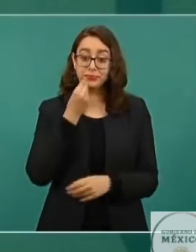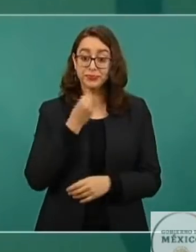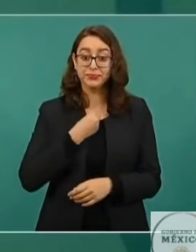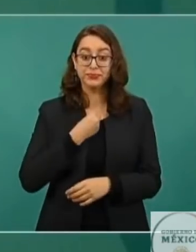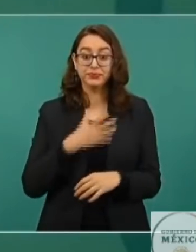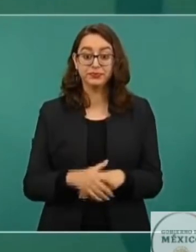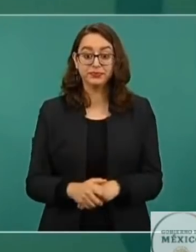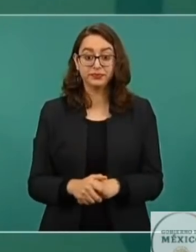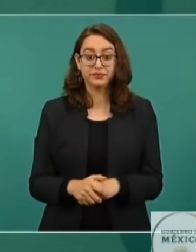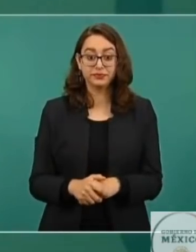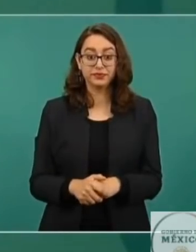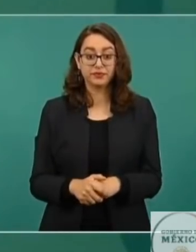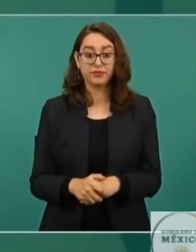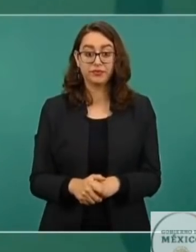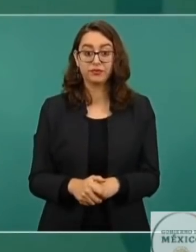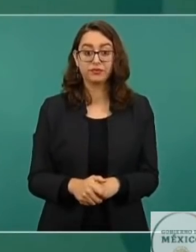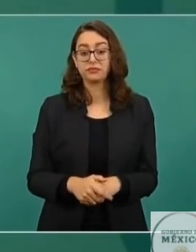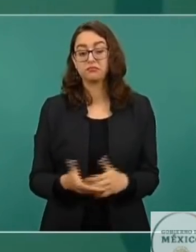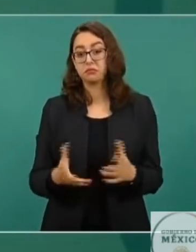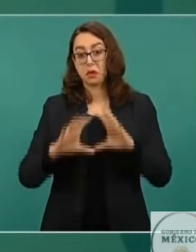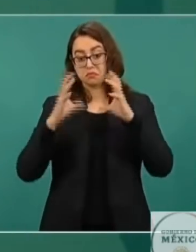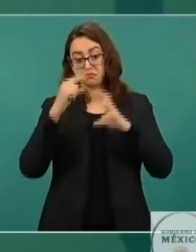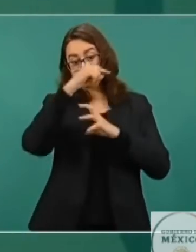hay mal periodismo